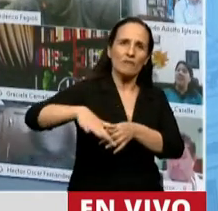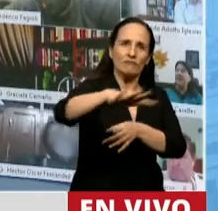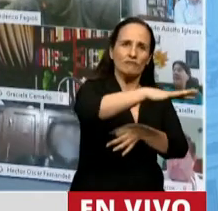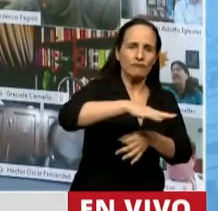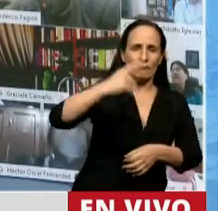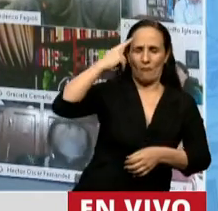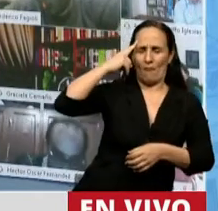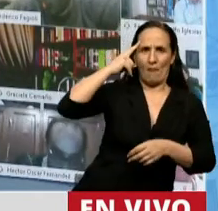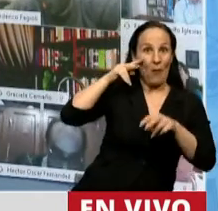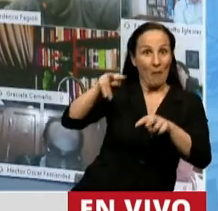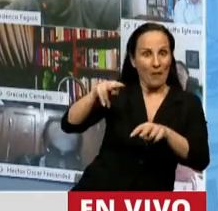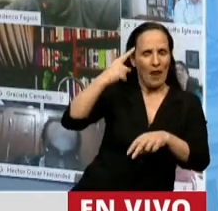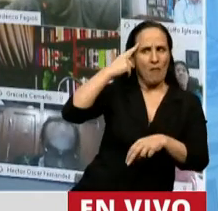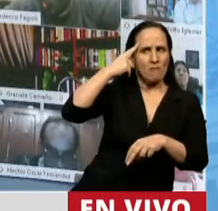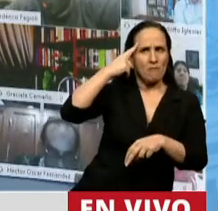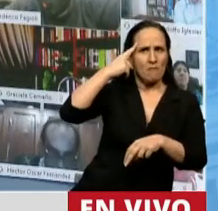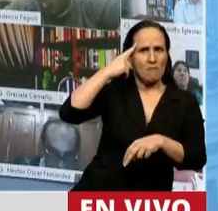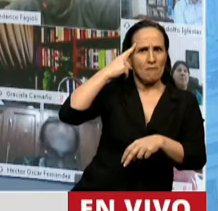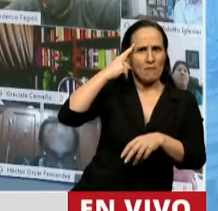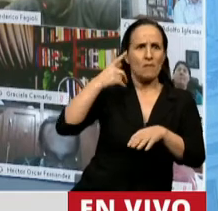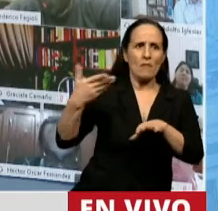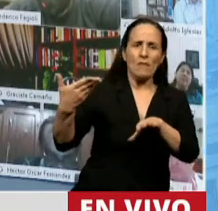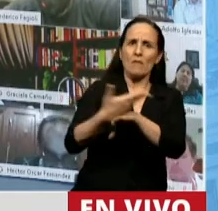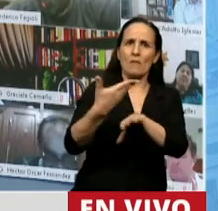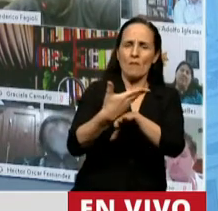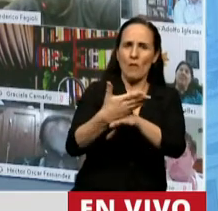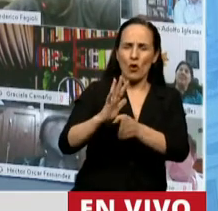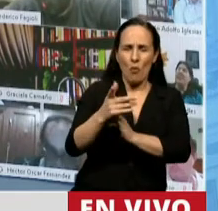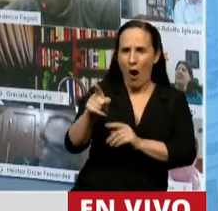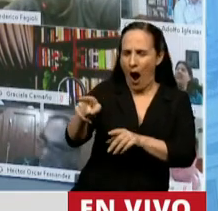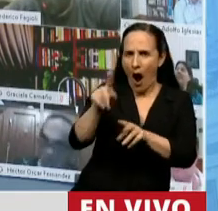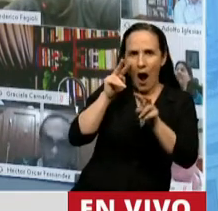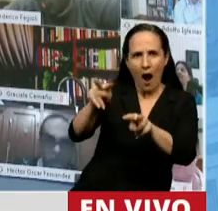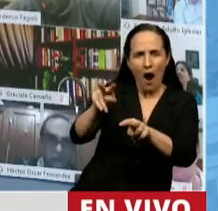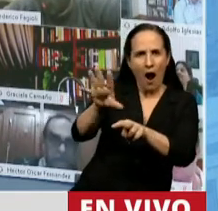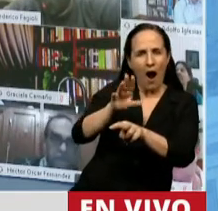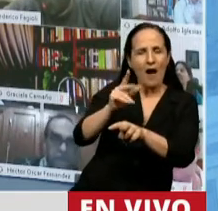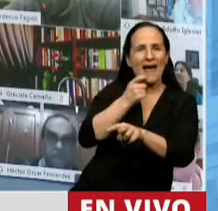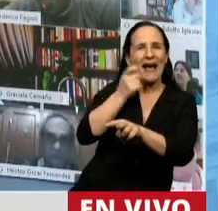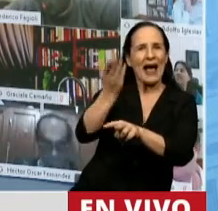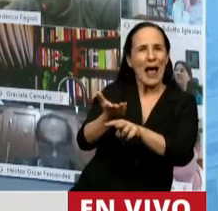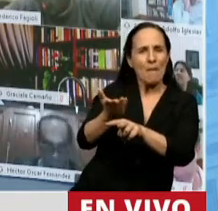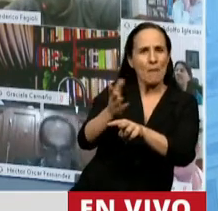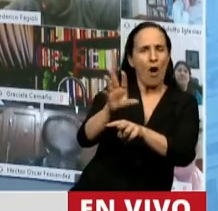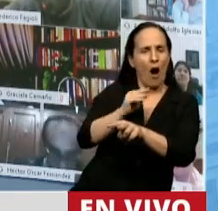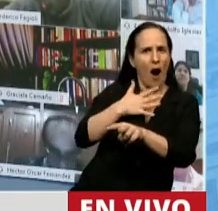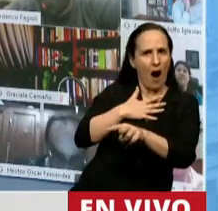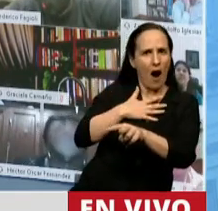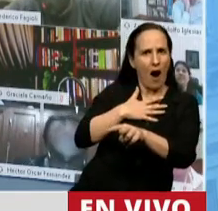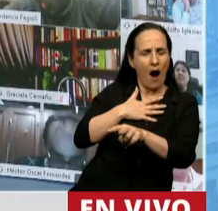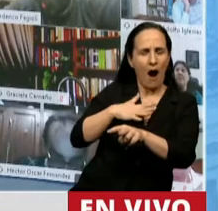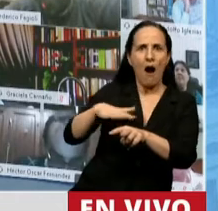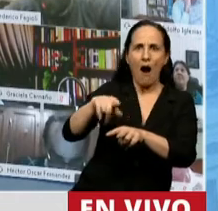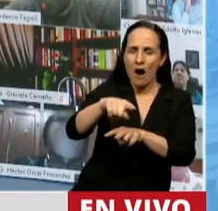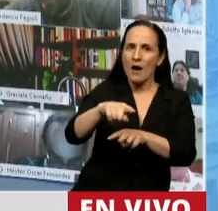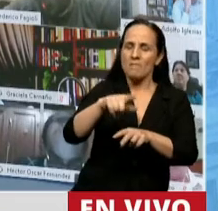pedir, para exigirnos, para peticionar a nosotros, los representantes del pueblo de la Nación, una